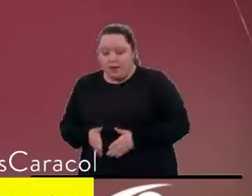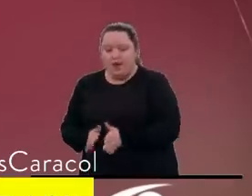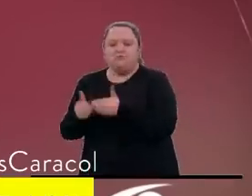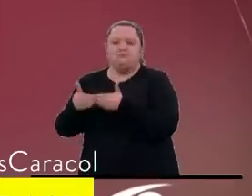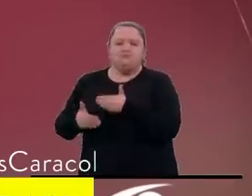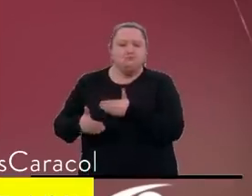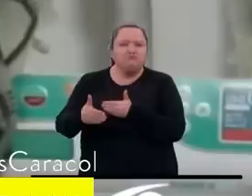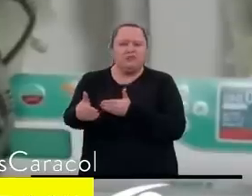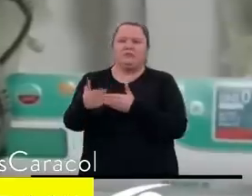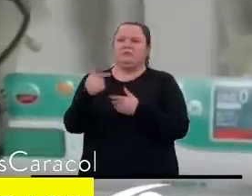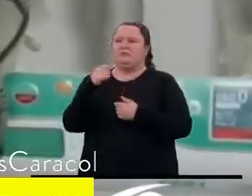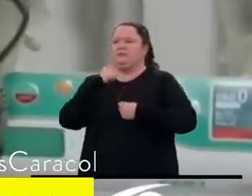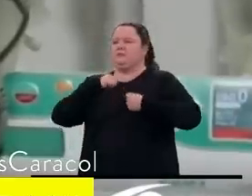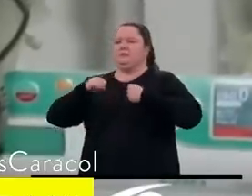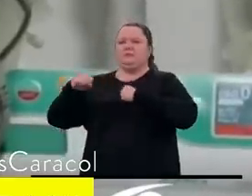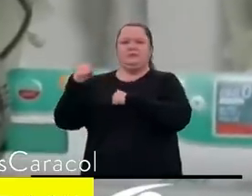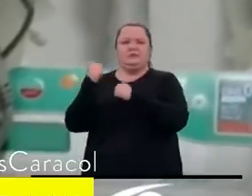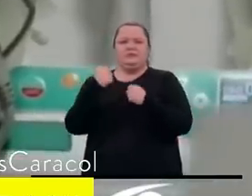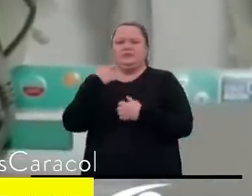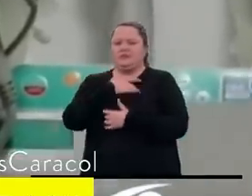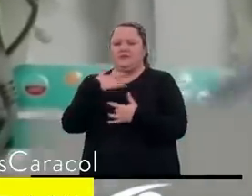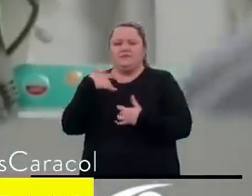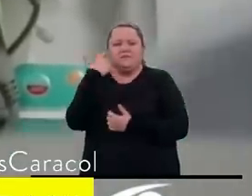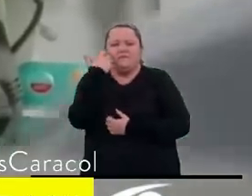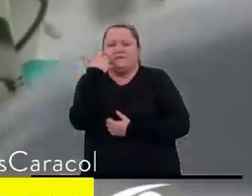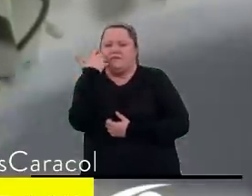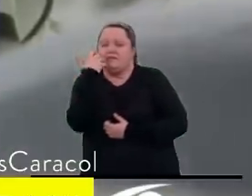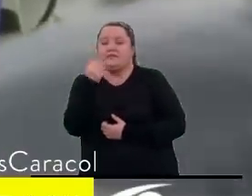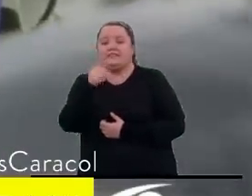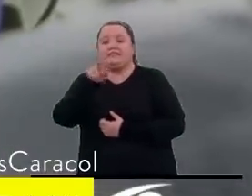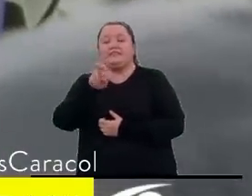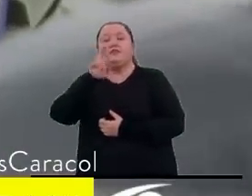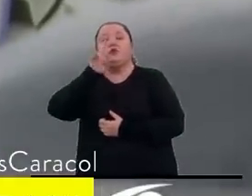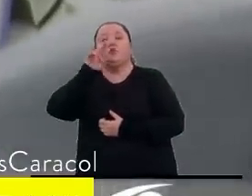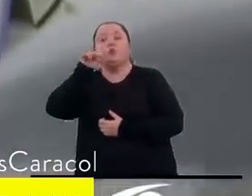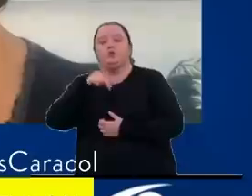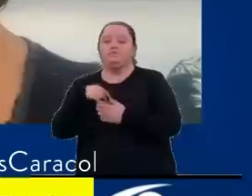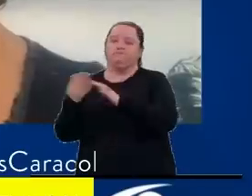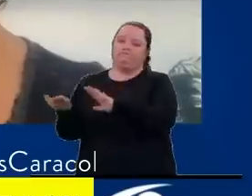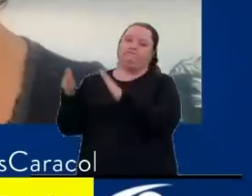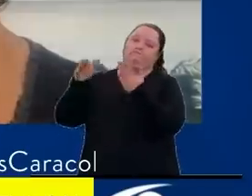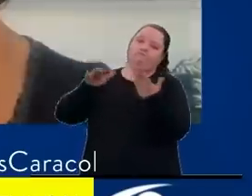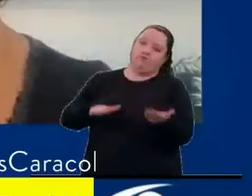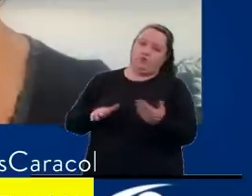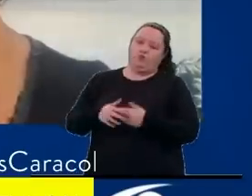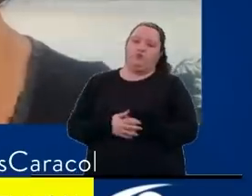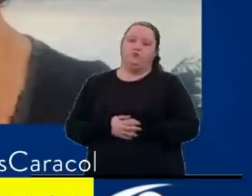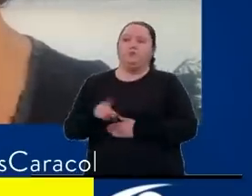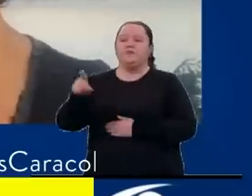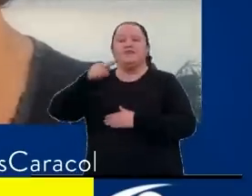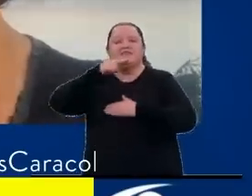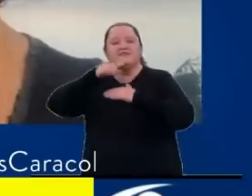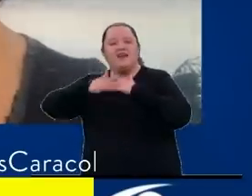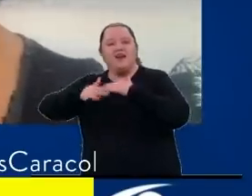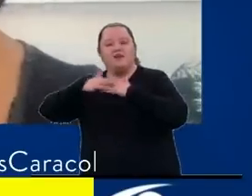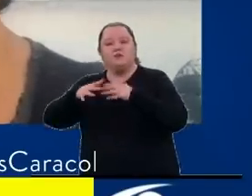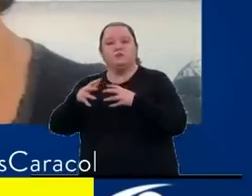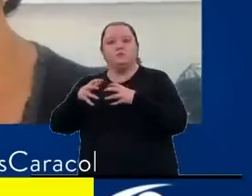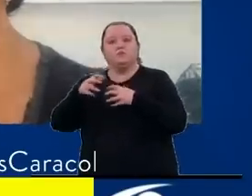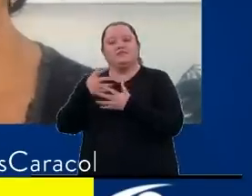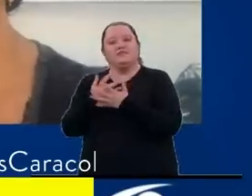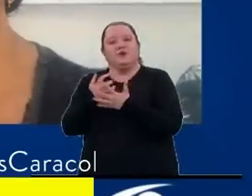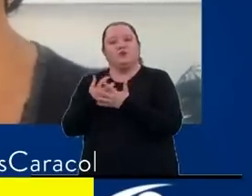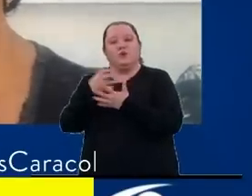complicó. Presentó graves dificultades de salud y el 17 de junio murió. Su sangre se estaba coagulando,